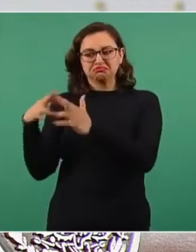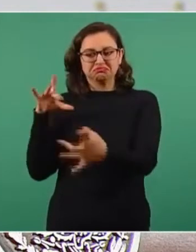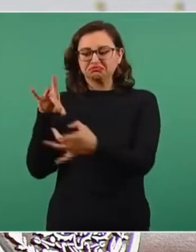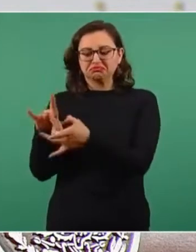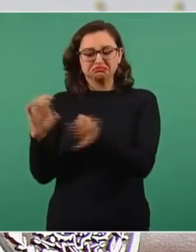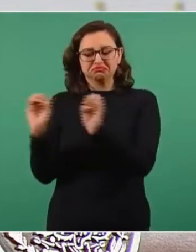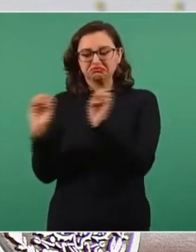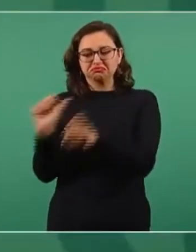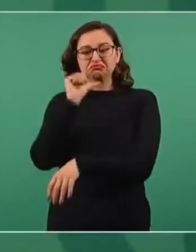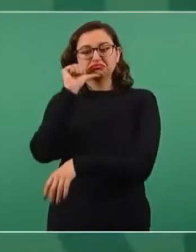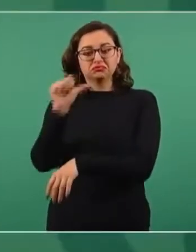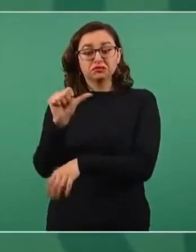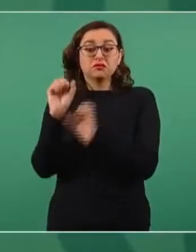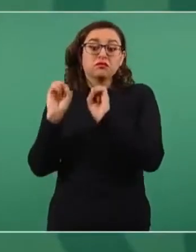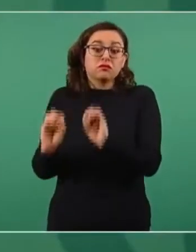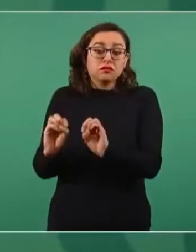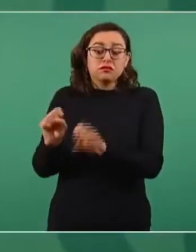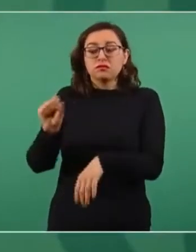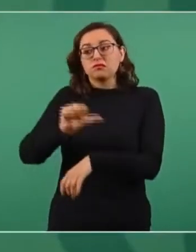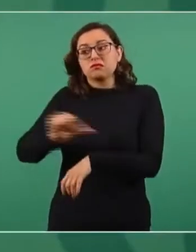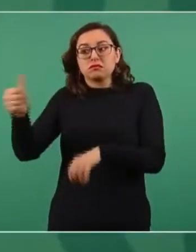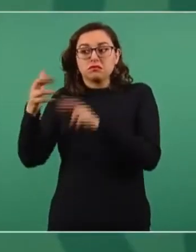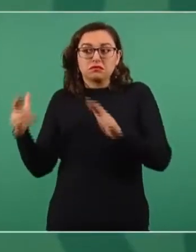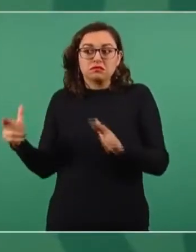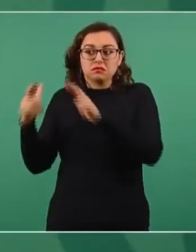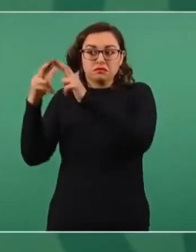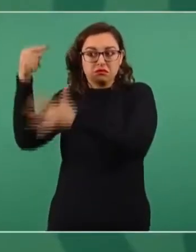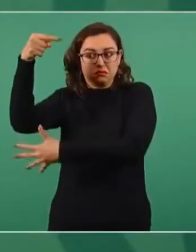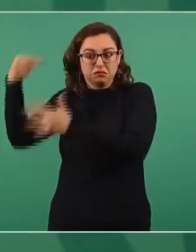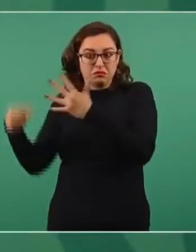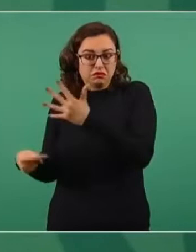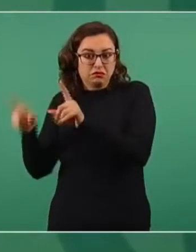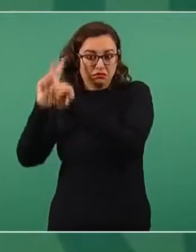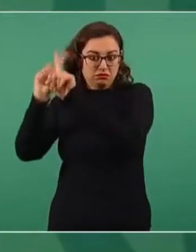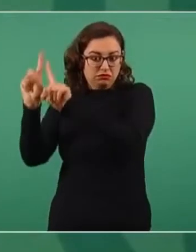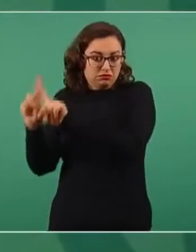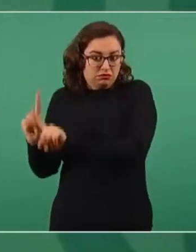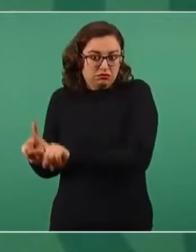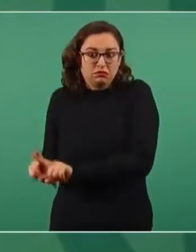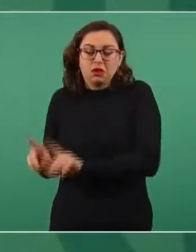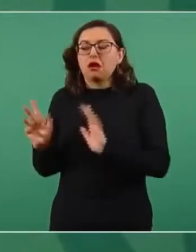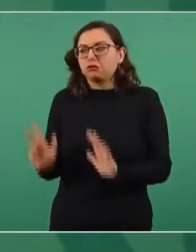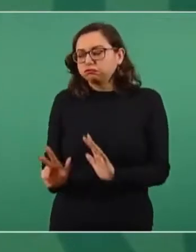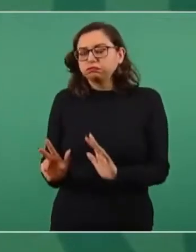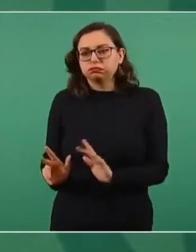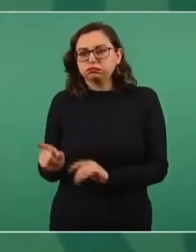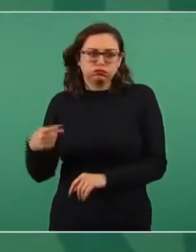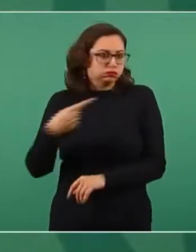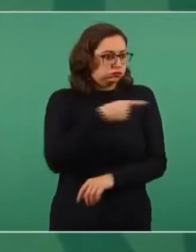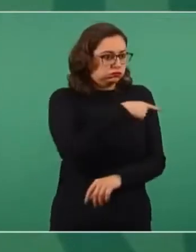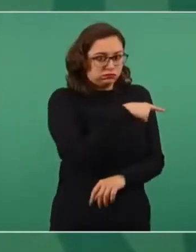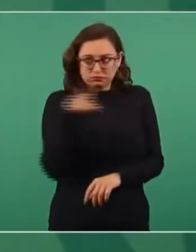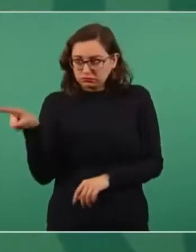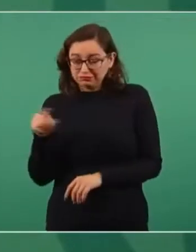o pertenecer a otras religiones. Nosotros somos respetuosos de todos, de creyentes y de no